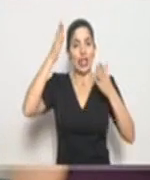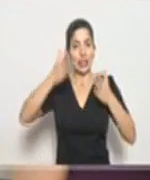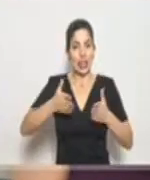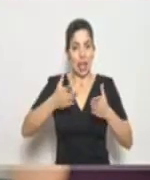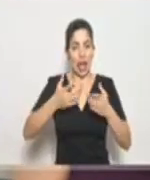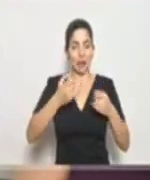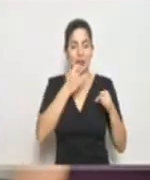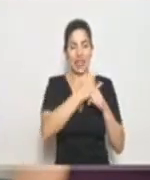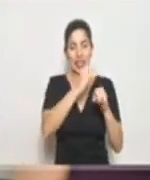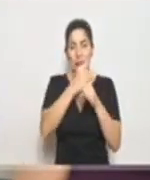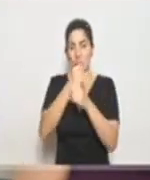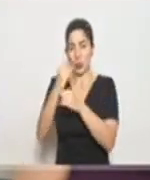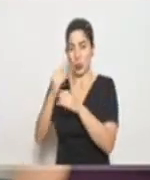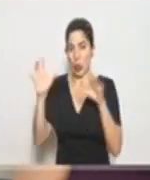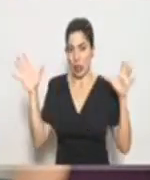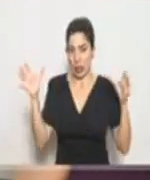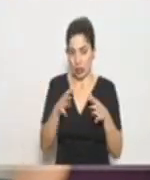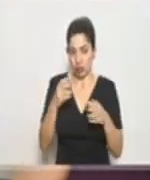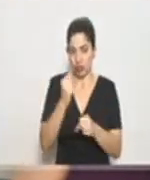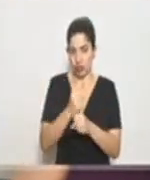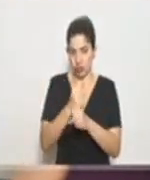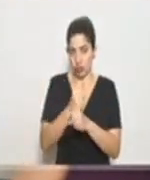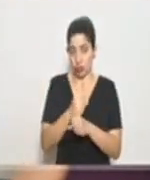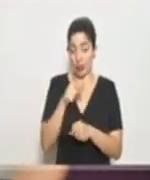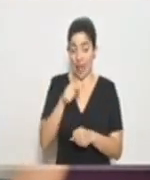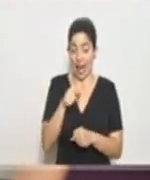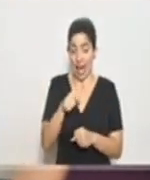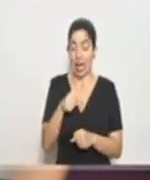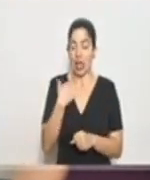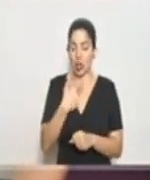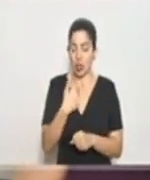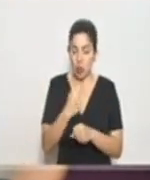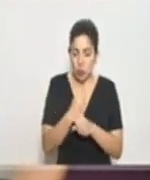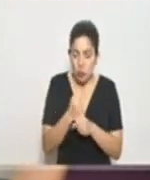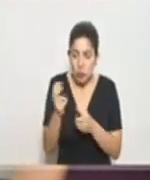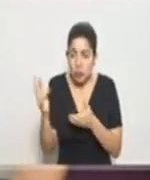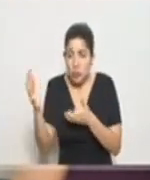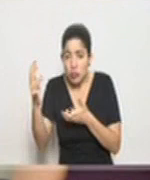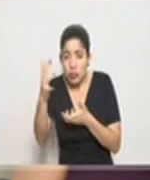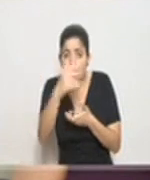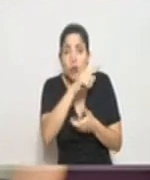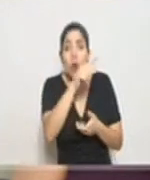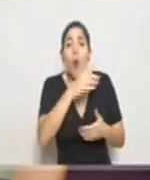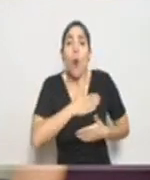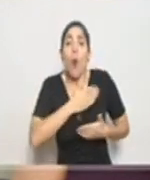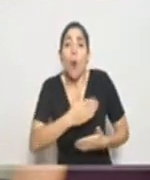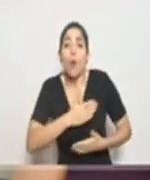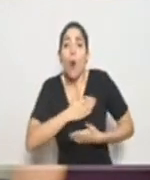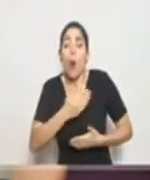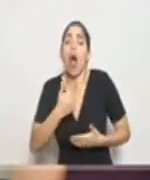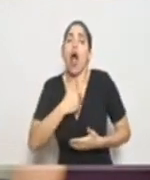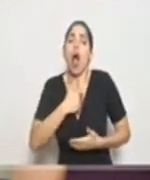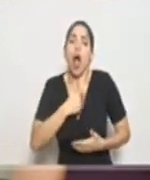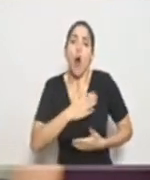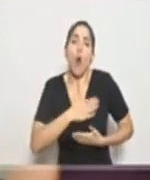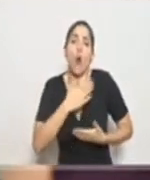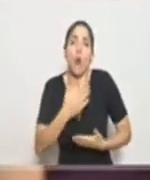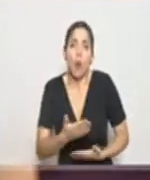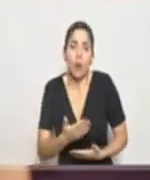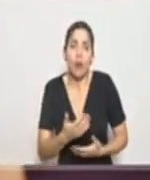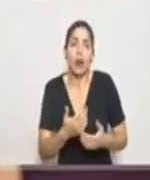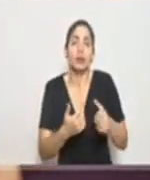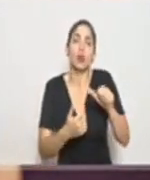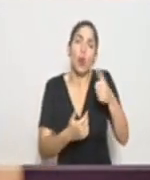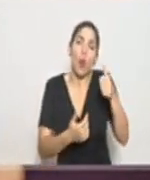varias instituciones que está trabajando nosotros a partir de ahí recopilamos todos los ofrecimientos hay ofrecimientos también de